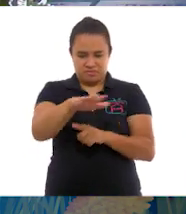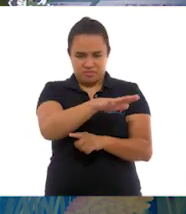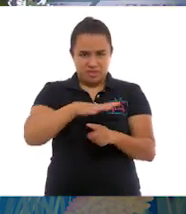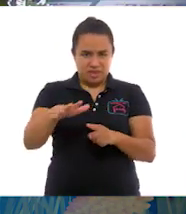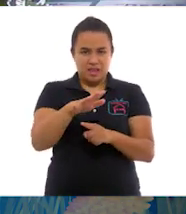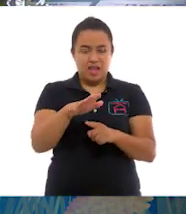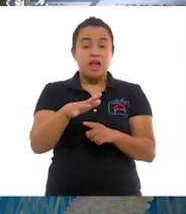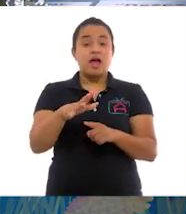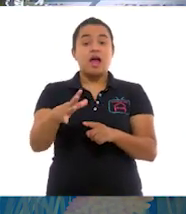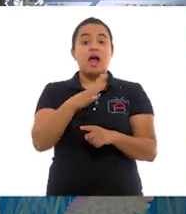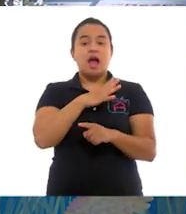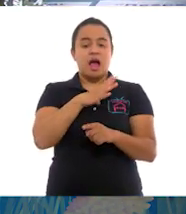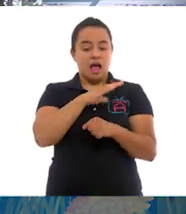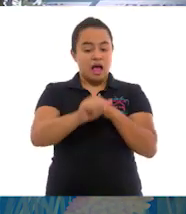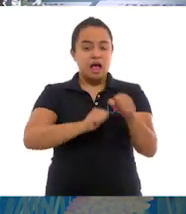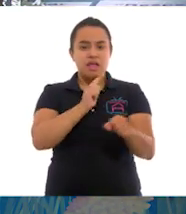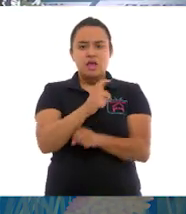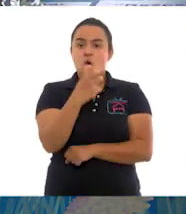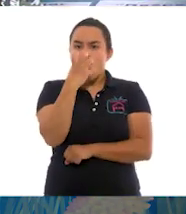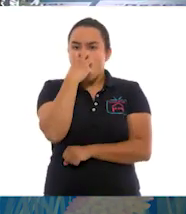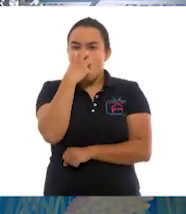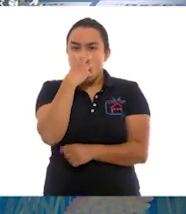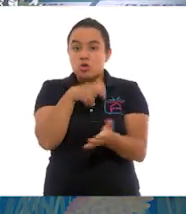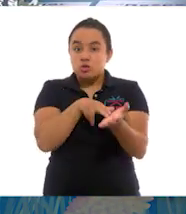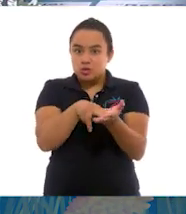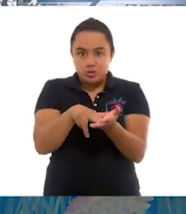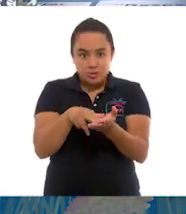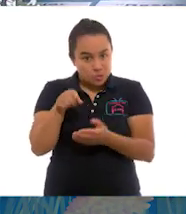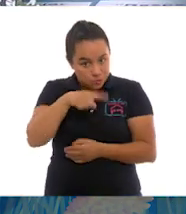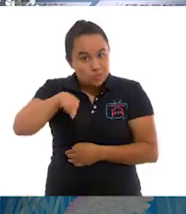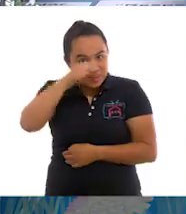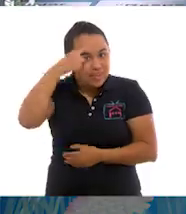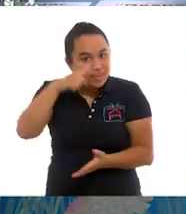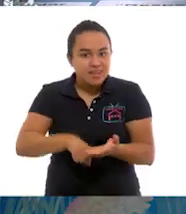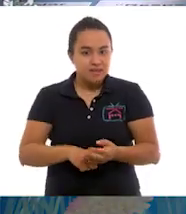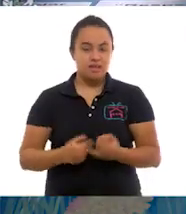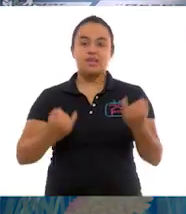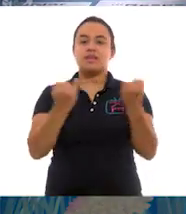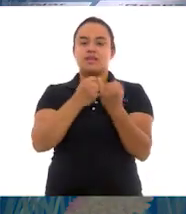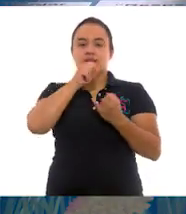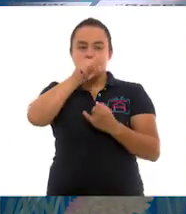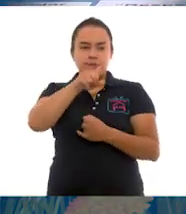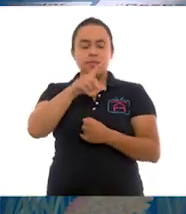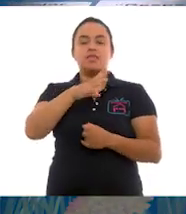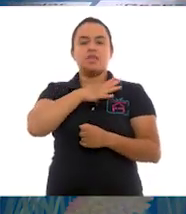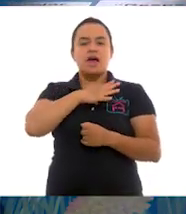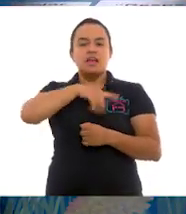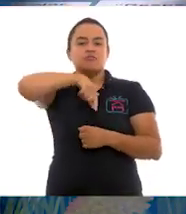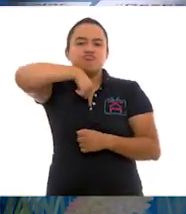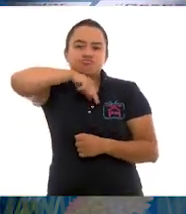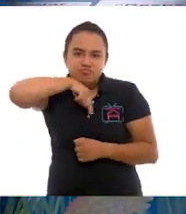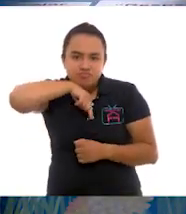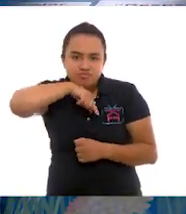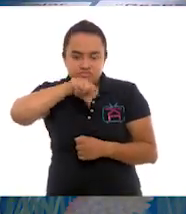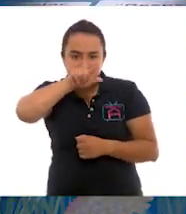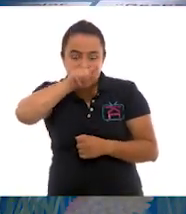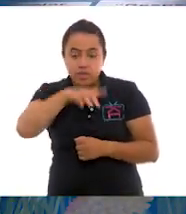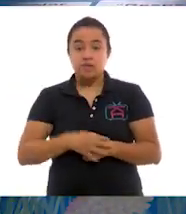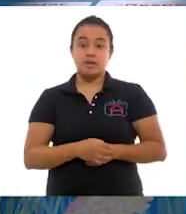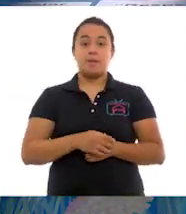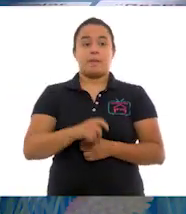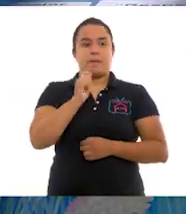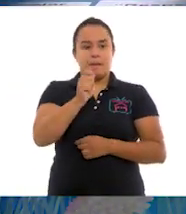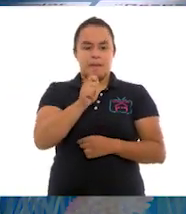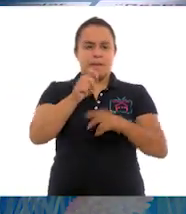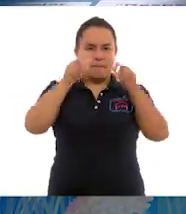la zona hay osos negros, ¿pueden creerlo? También hay guajolotes, pavos salvajes, venados,